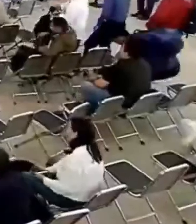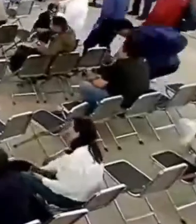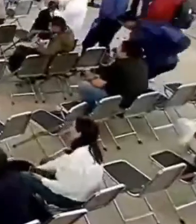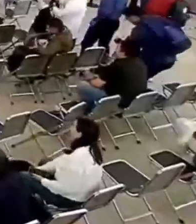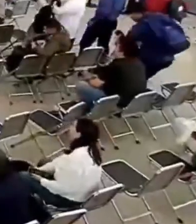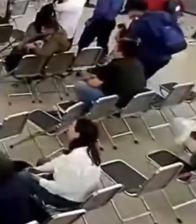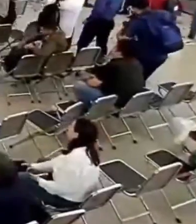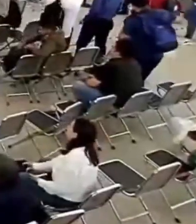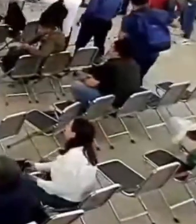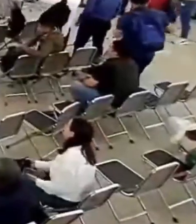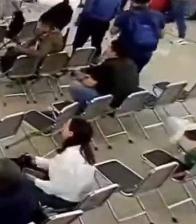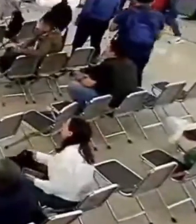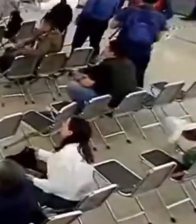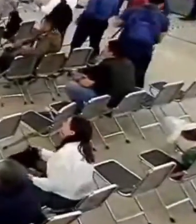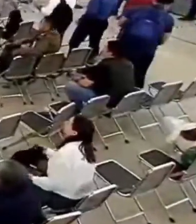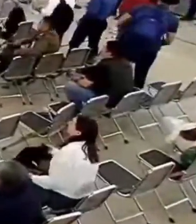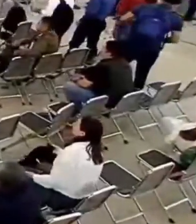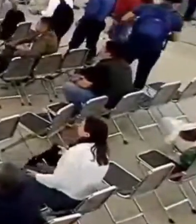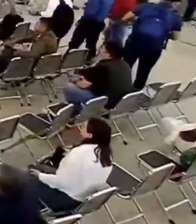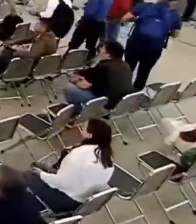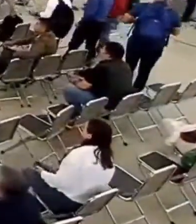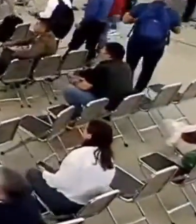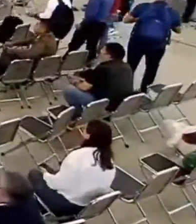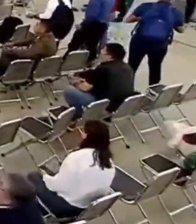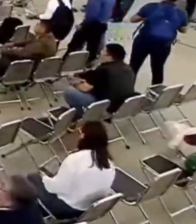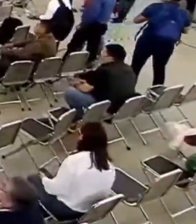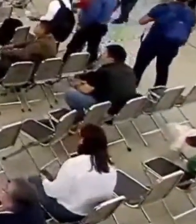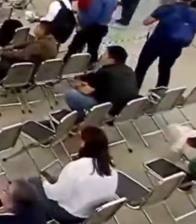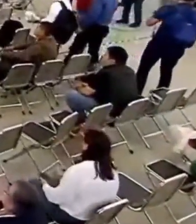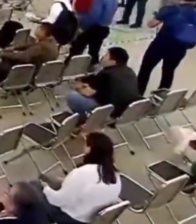Nos tomamos la foto, presidente, la foto con los clientes.